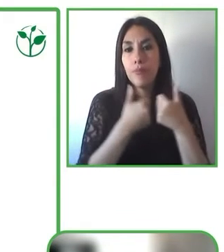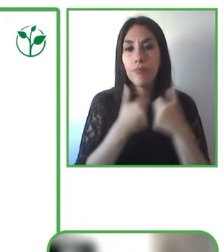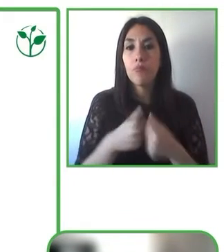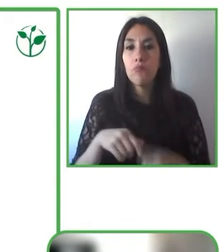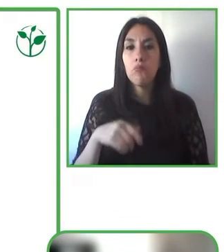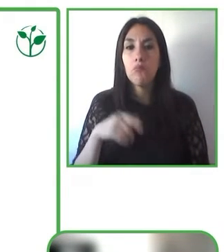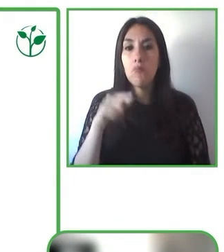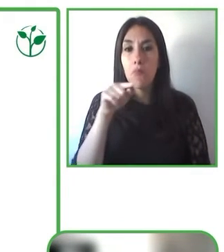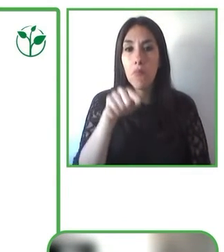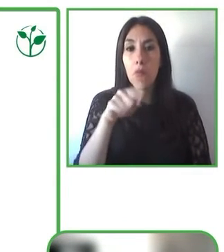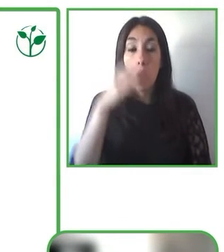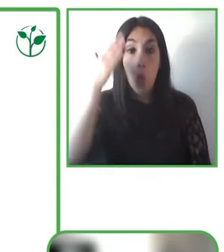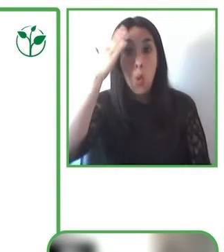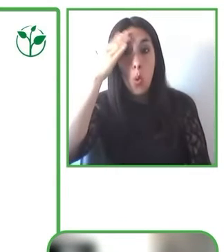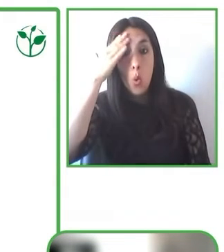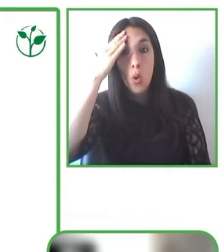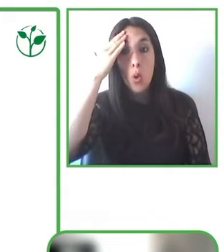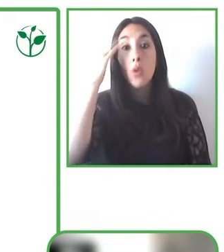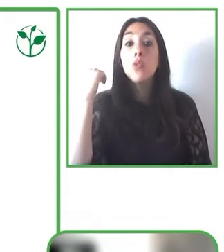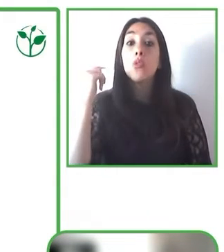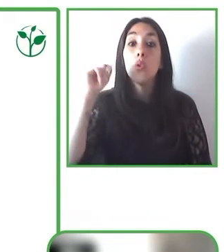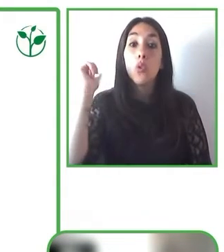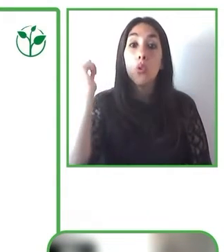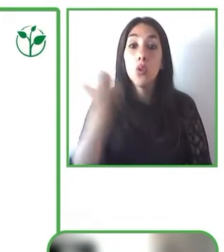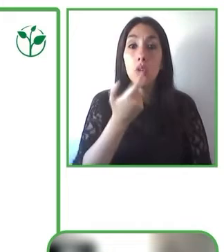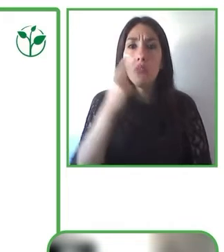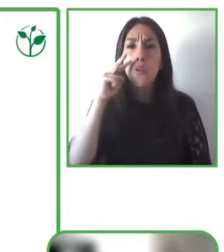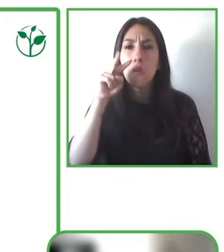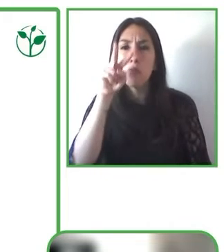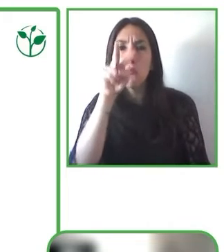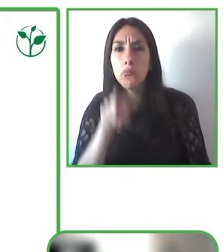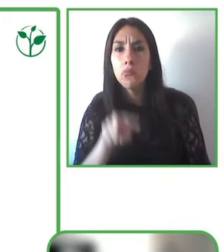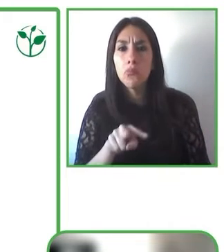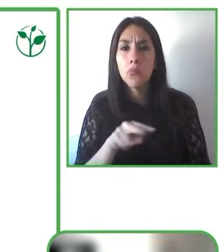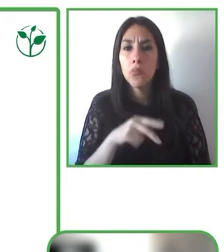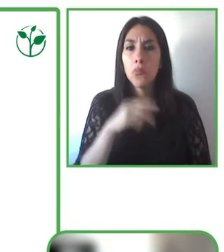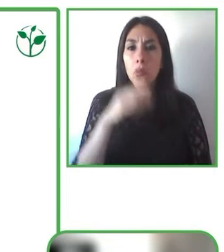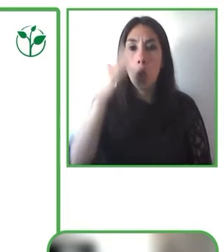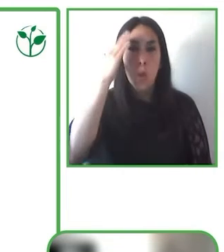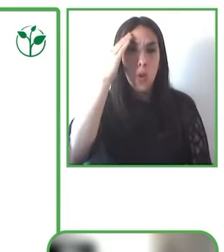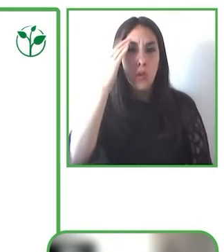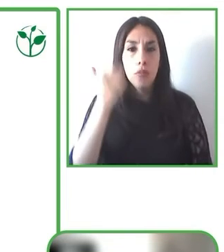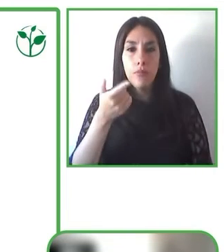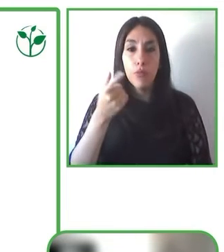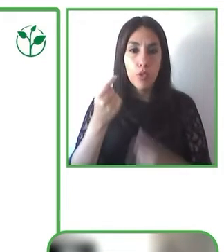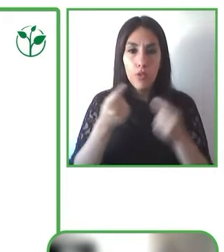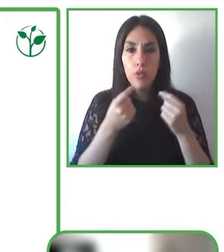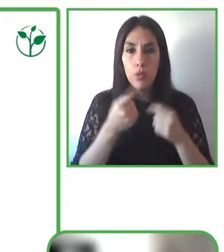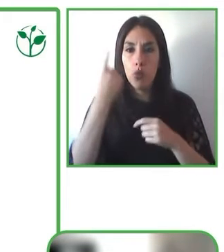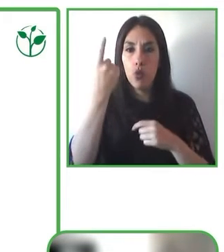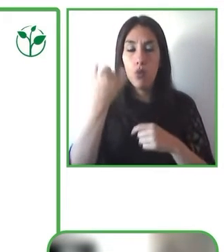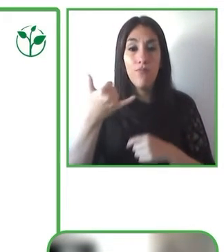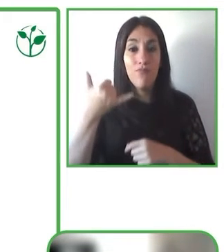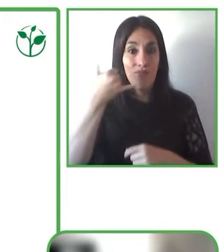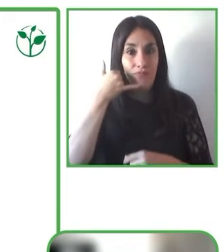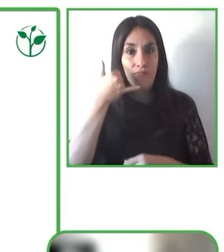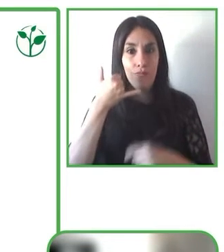las características que hagan que un dispositivo sea más accesible a un usuario.